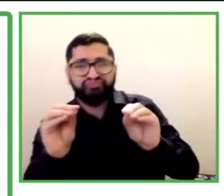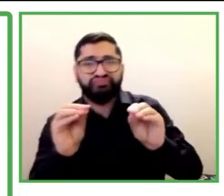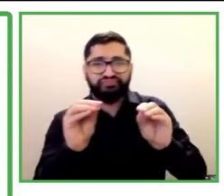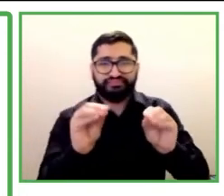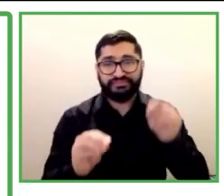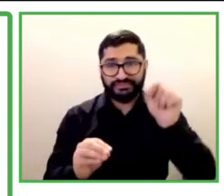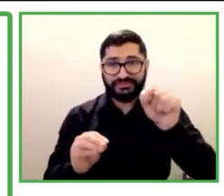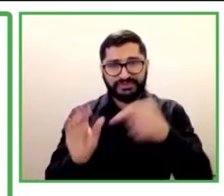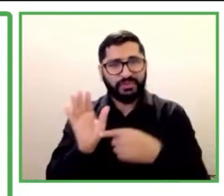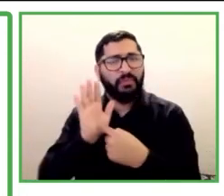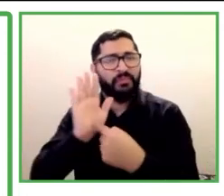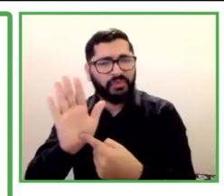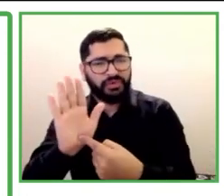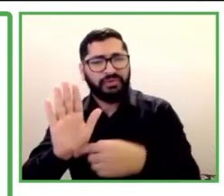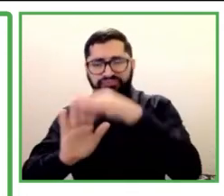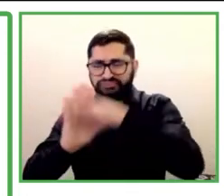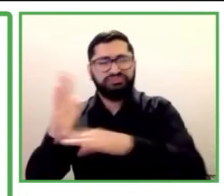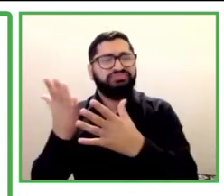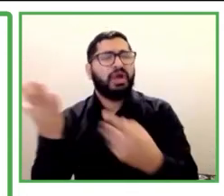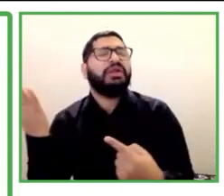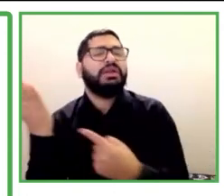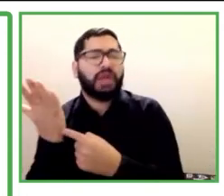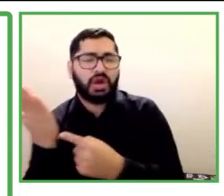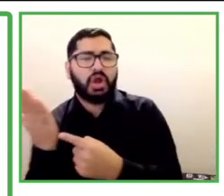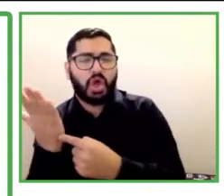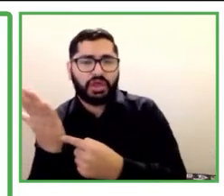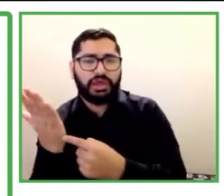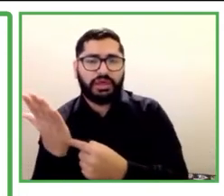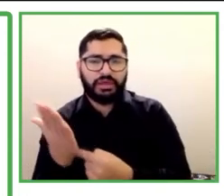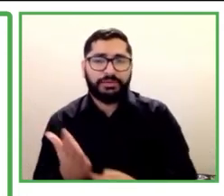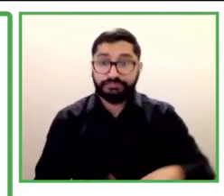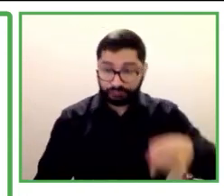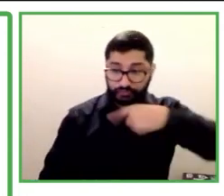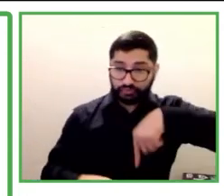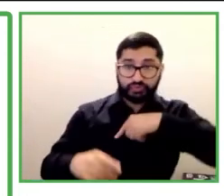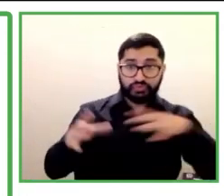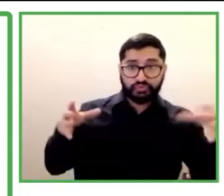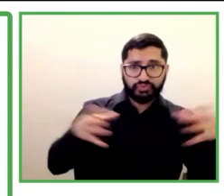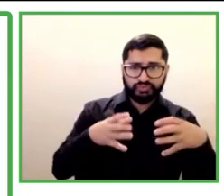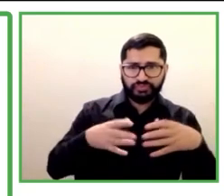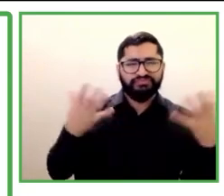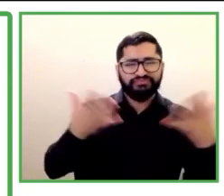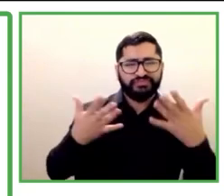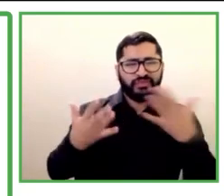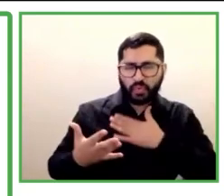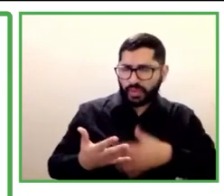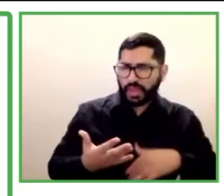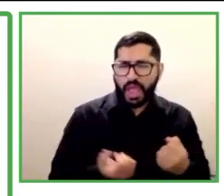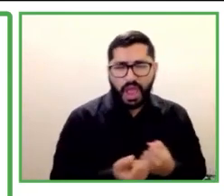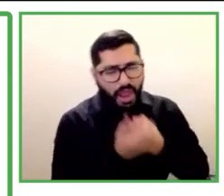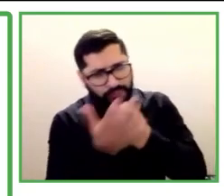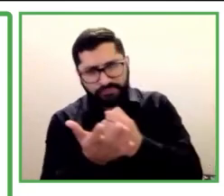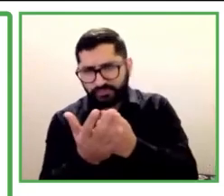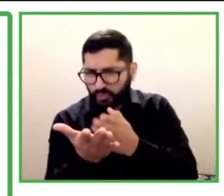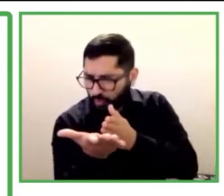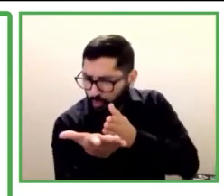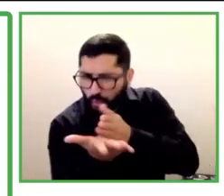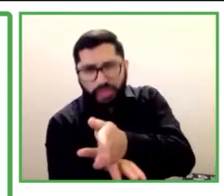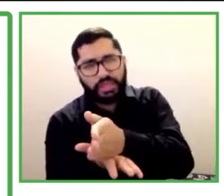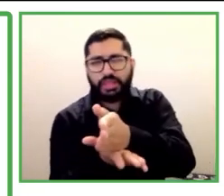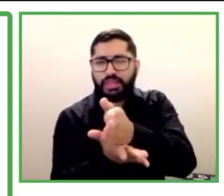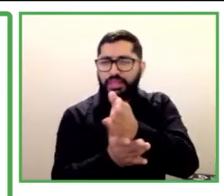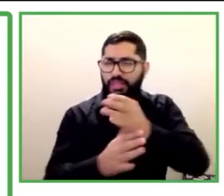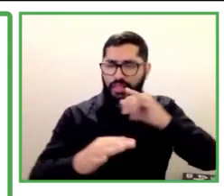En las compañías, nosotros les ayudamos a empezar con el viaje de la inclusión y a fortalecer su viaje. Nosotros